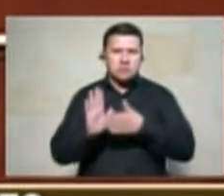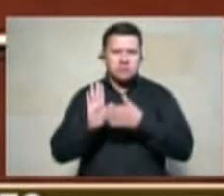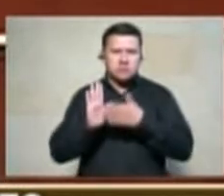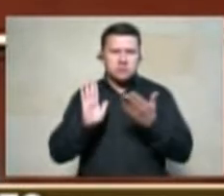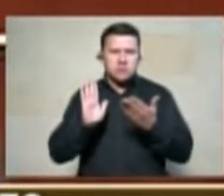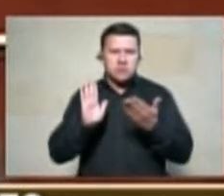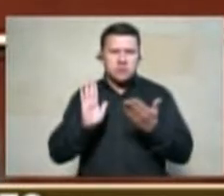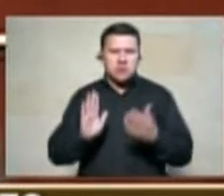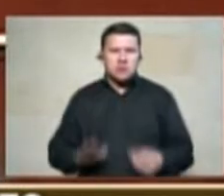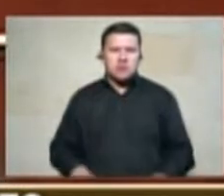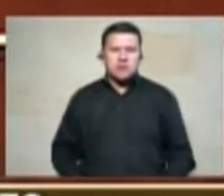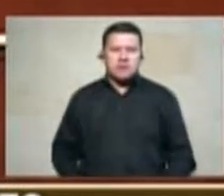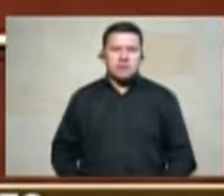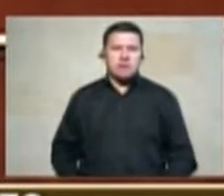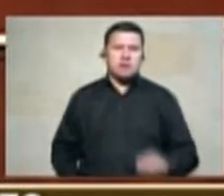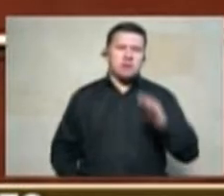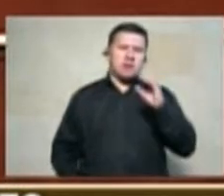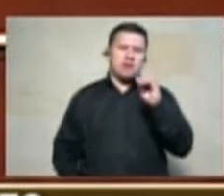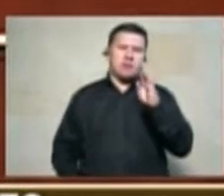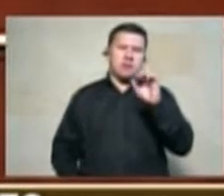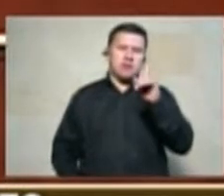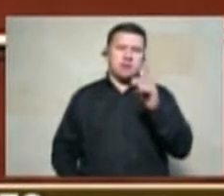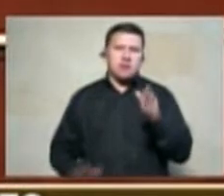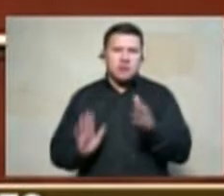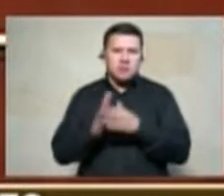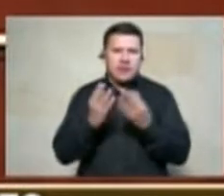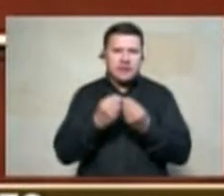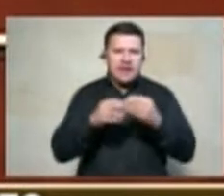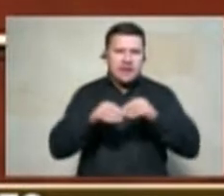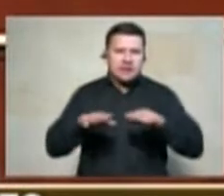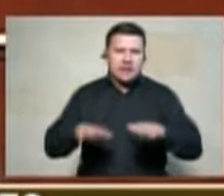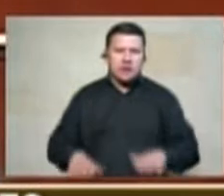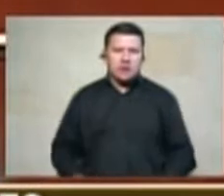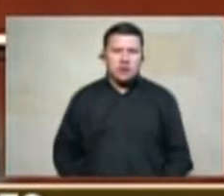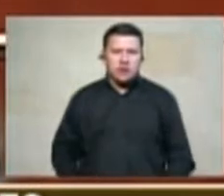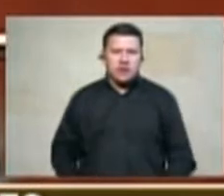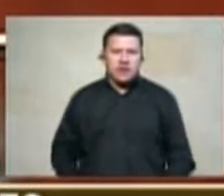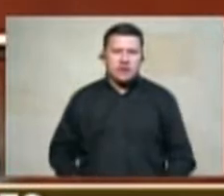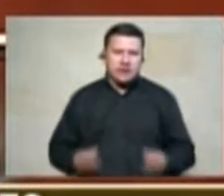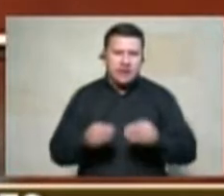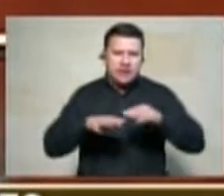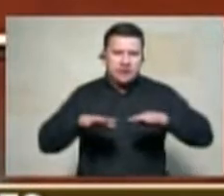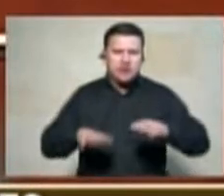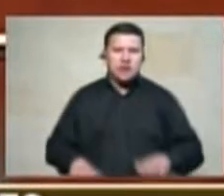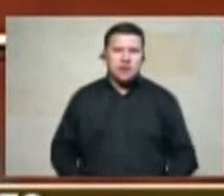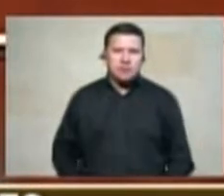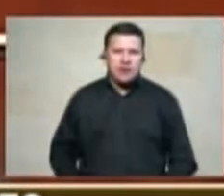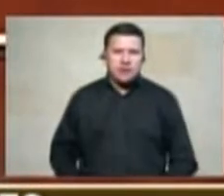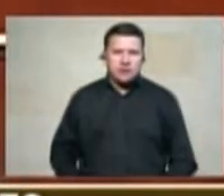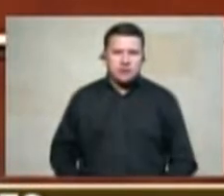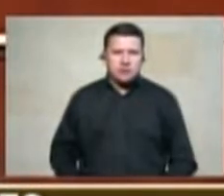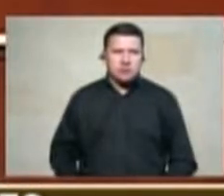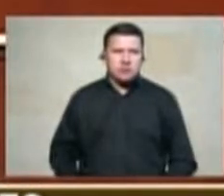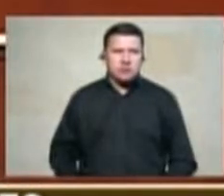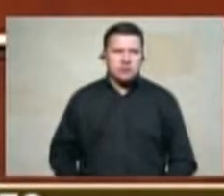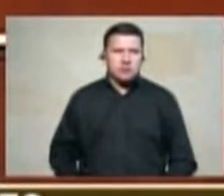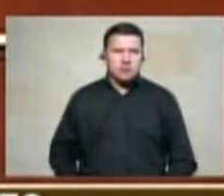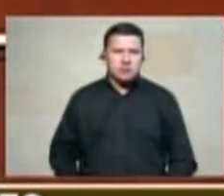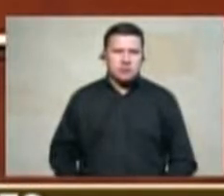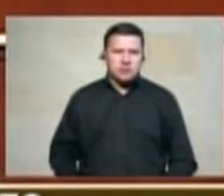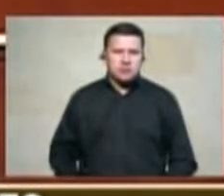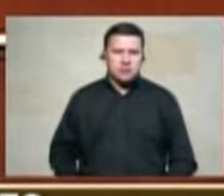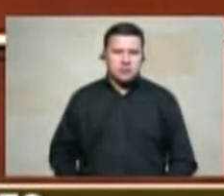y como lo decía la doctora cabal no sé por qué no han sido sancionados cuando ya es evidente y claro lo que ha pasado